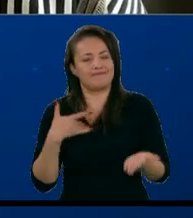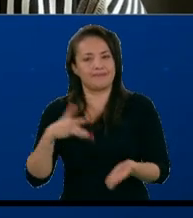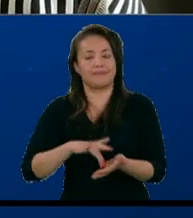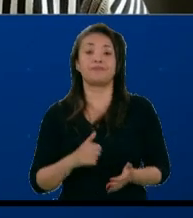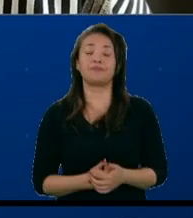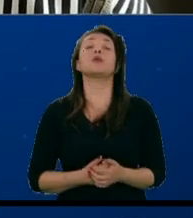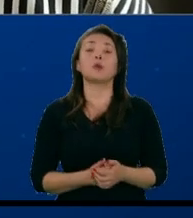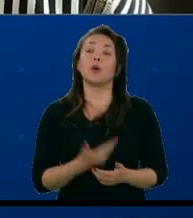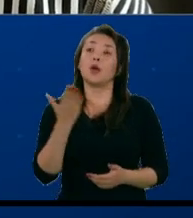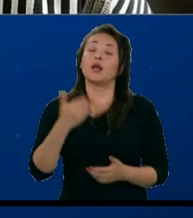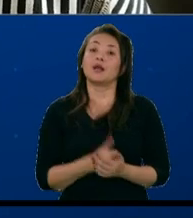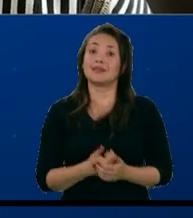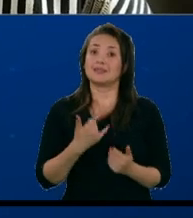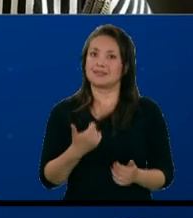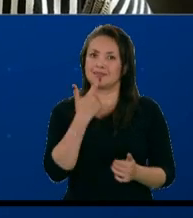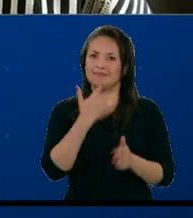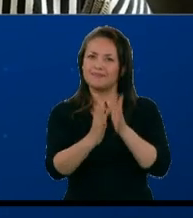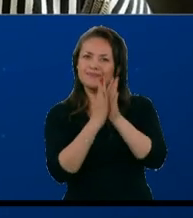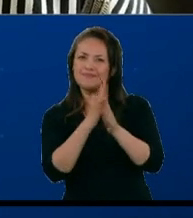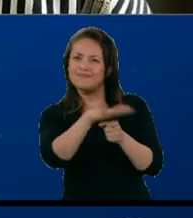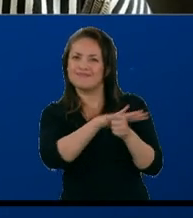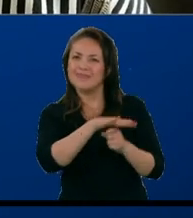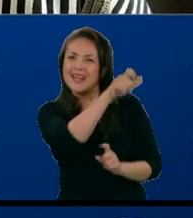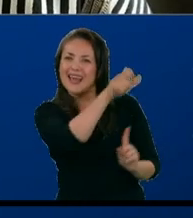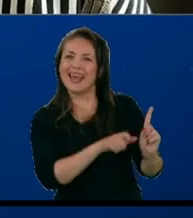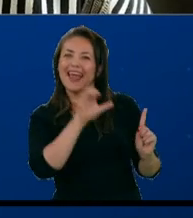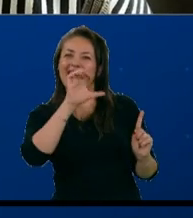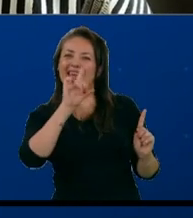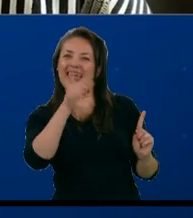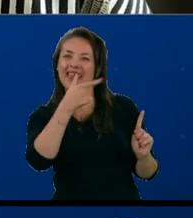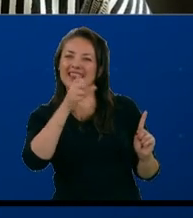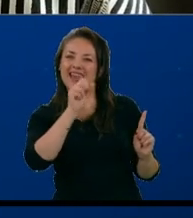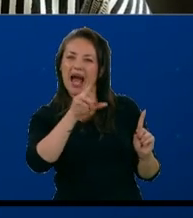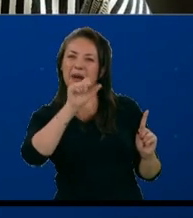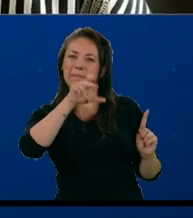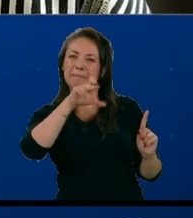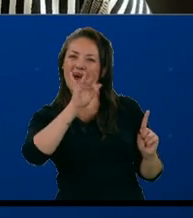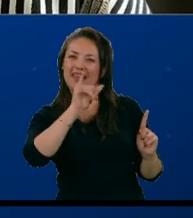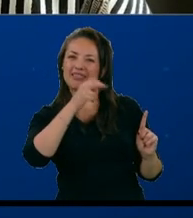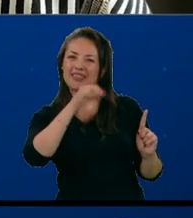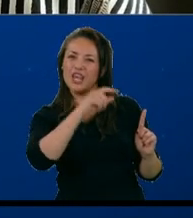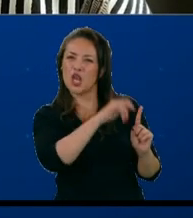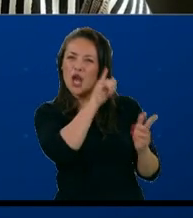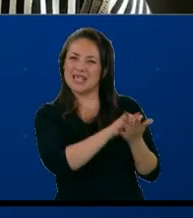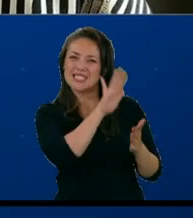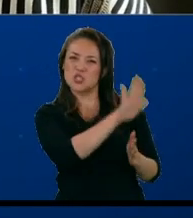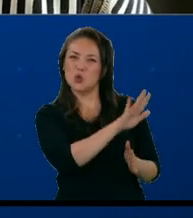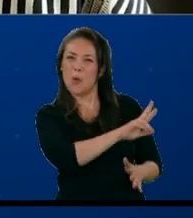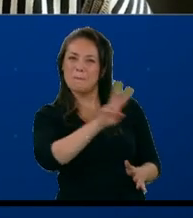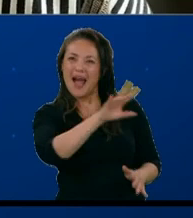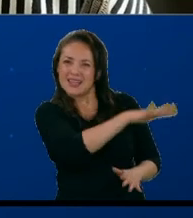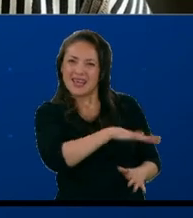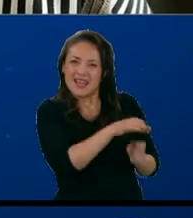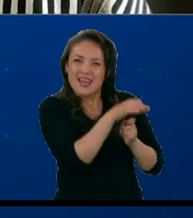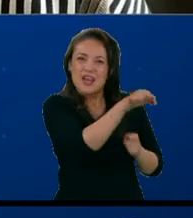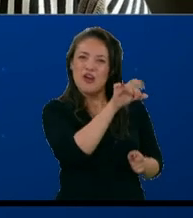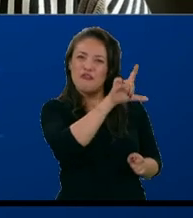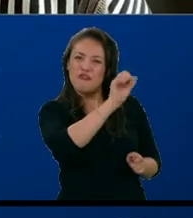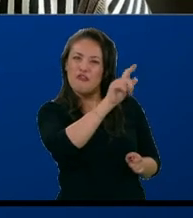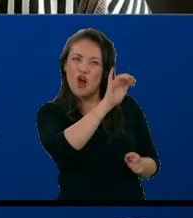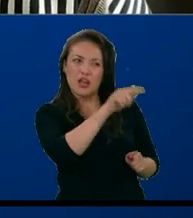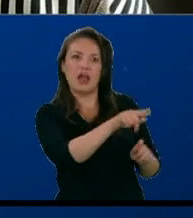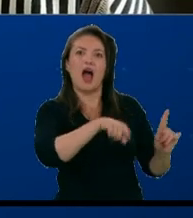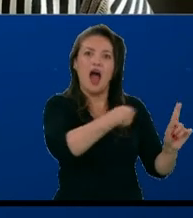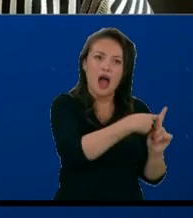Bueno, directora, el caso que conocemos del precandidato Edgar Patiño en Florida Valle se suma a las amenazas de otros precandidatos en esa región del